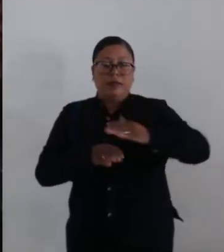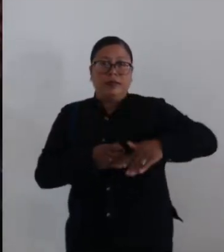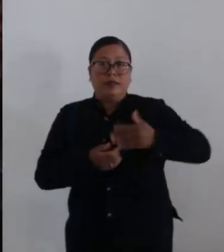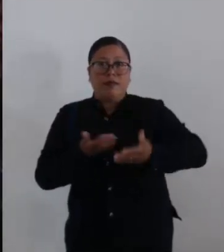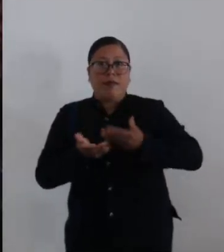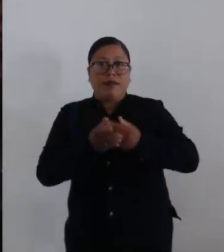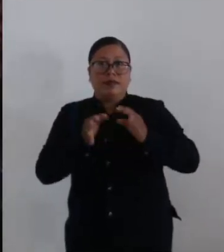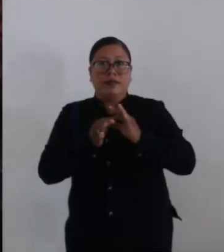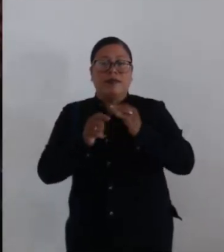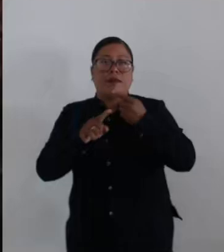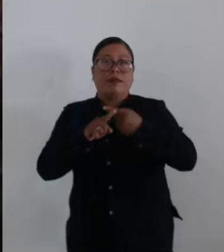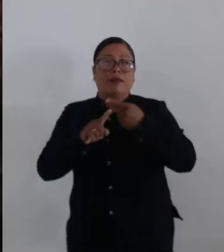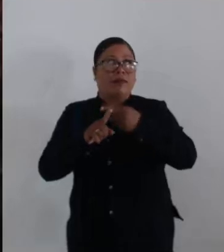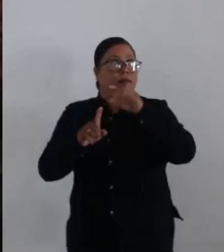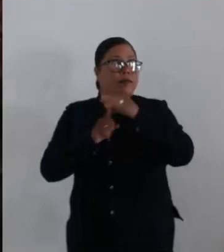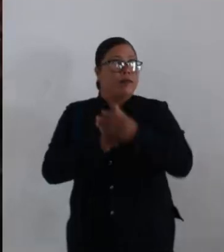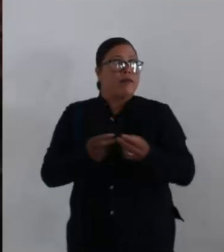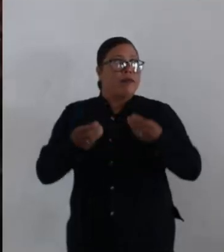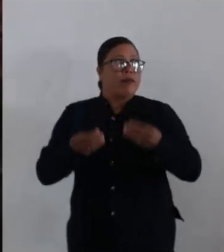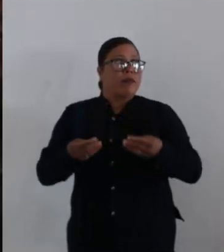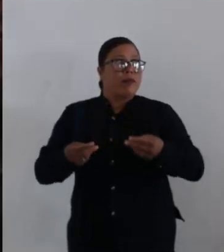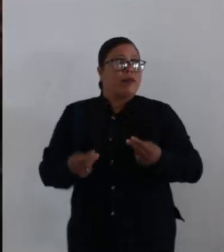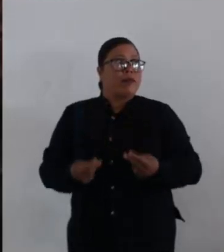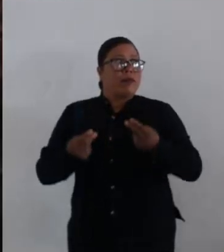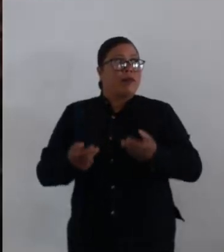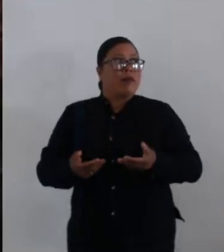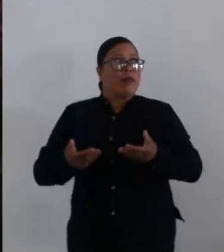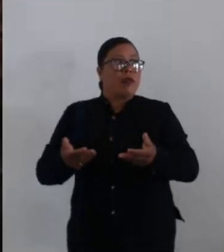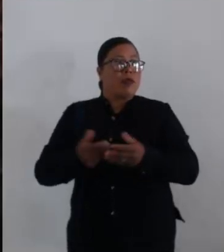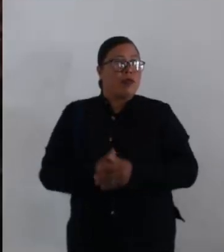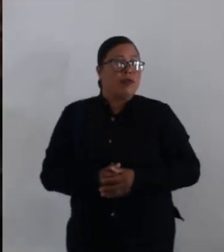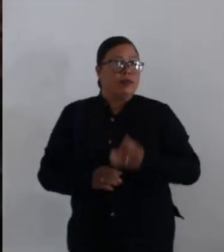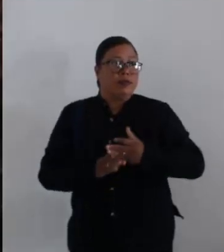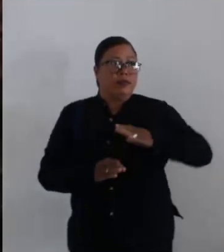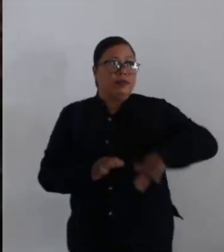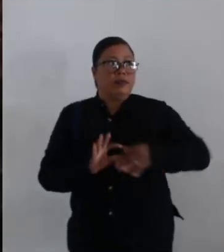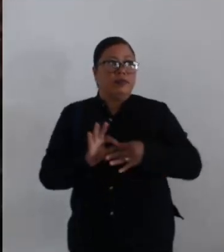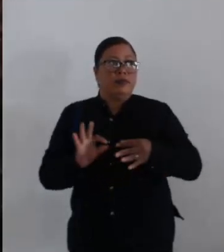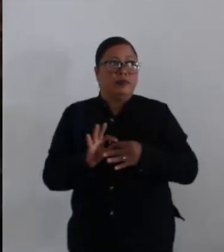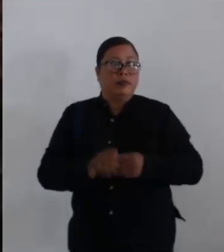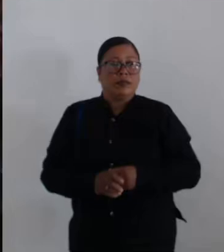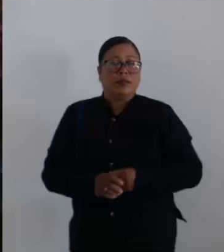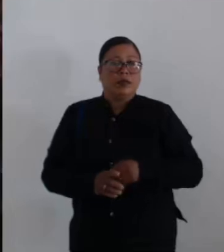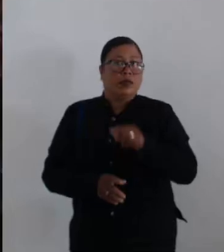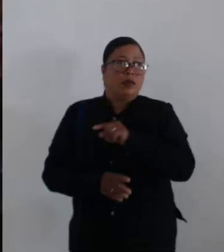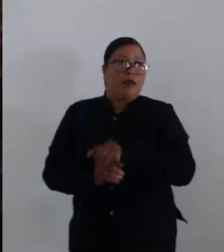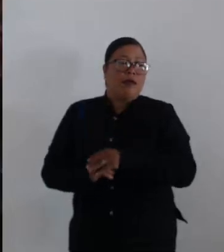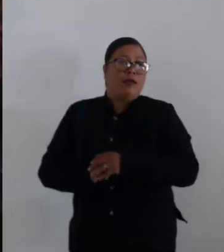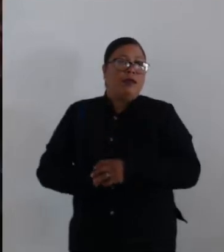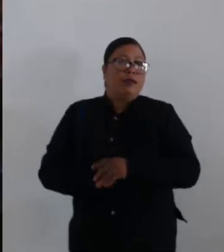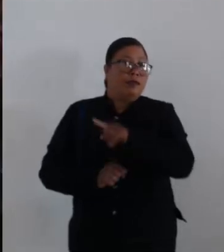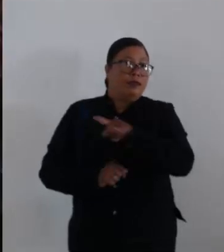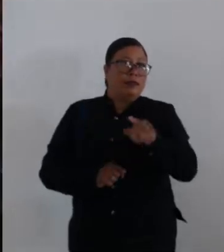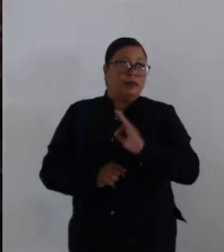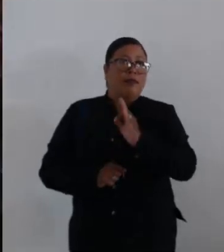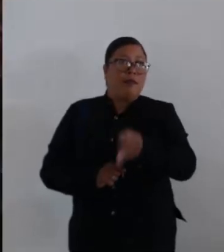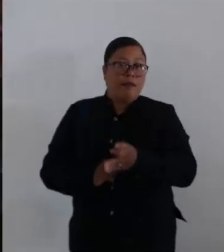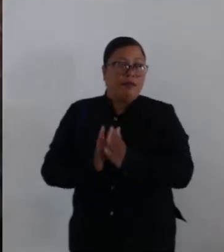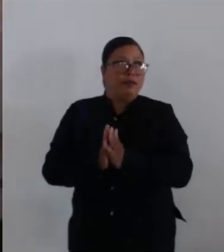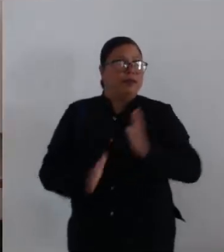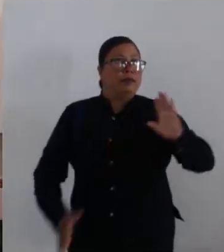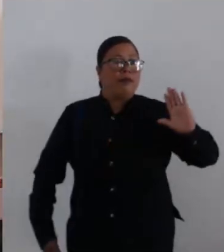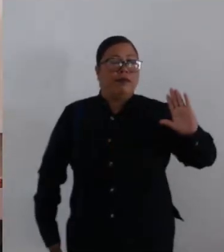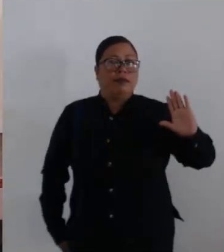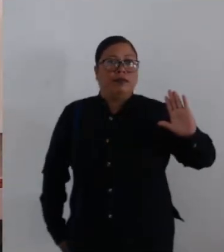aprobarse el dictamen emitido por la Comisión de Mercados y Comercio en Vía Pública, con el que se acaba de dar cuenta. Quienes estén a favor de la